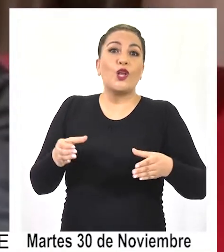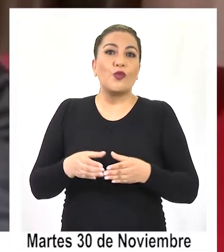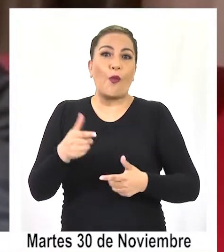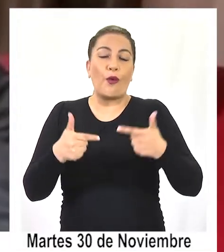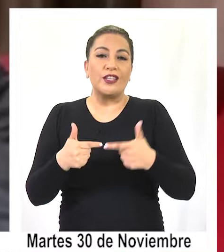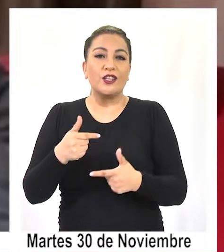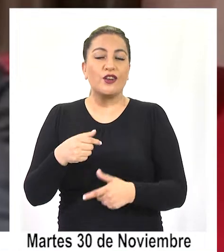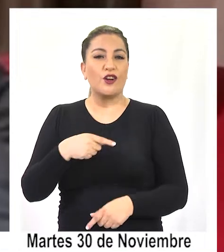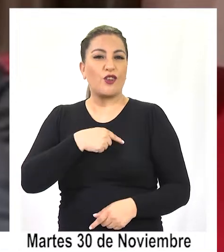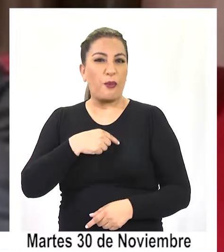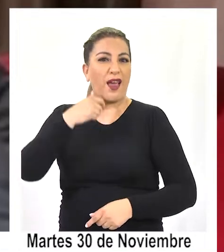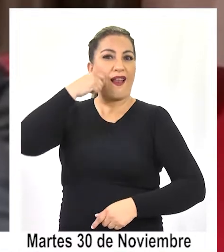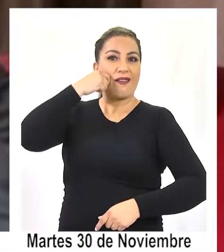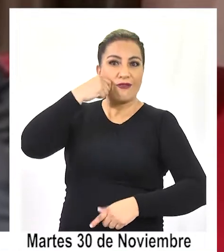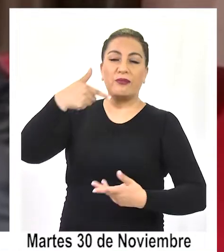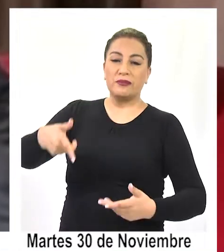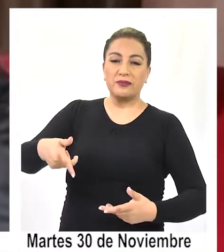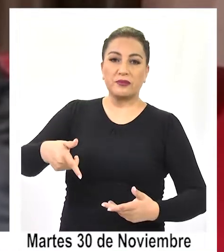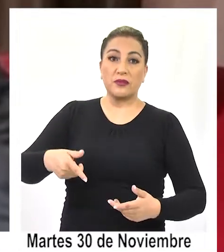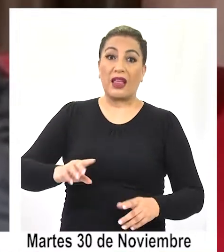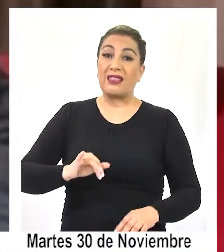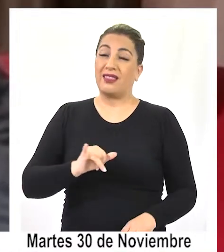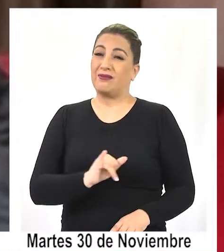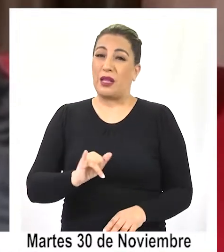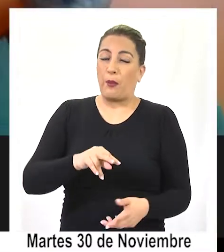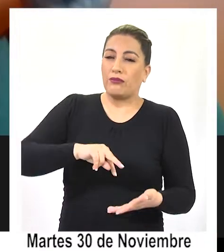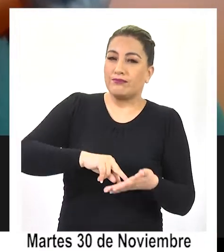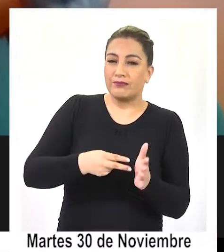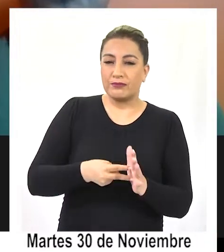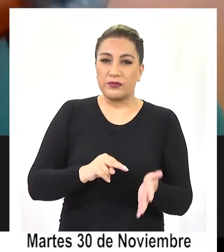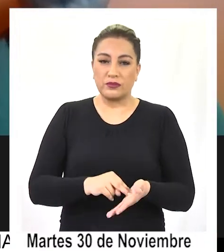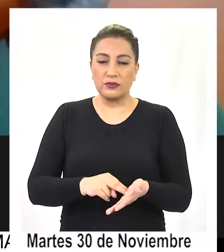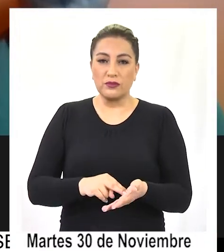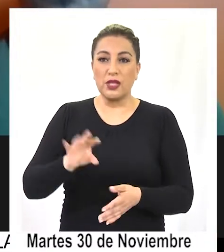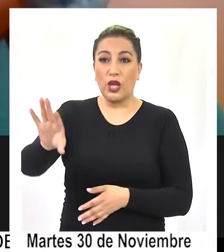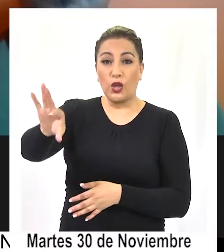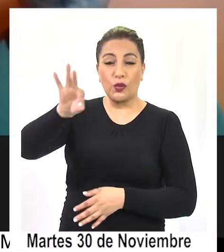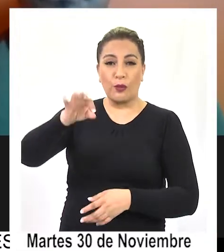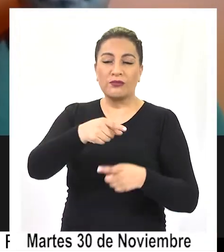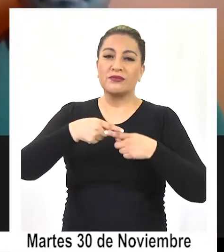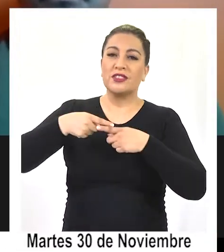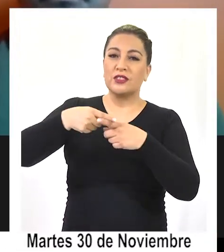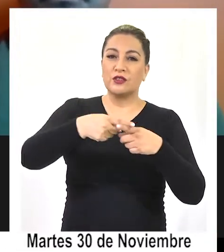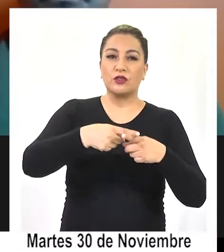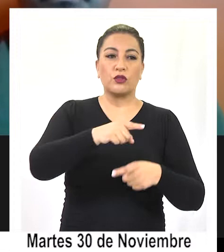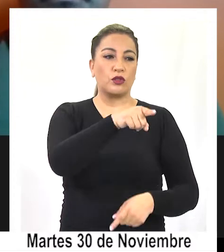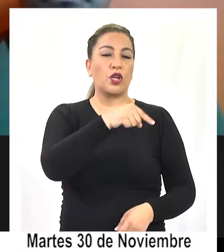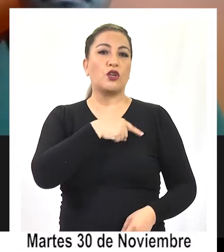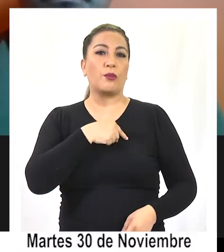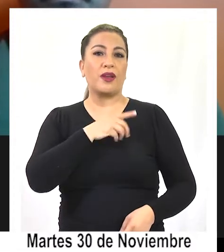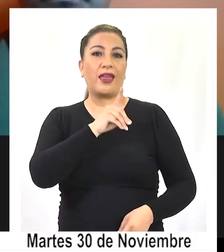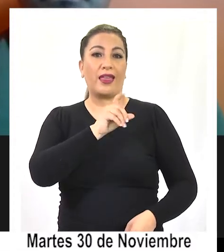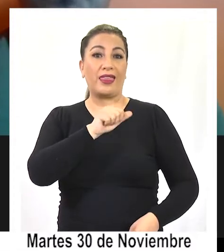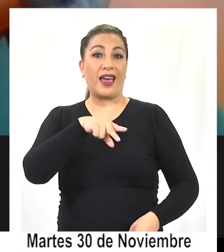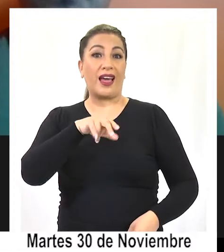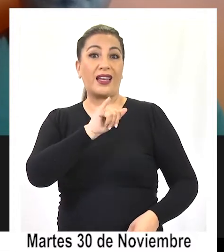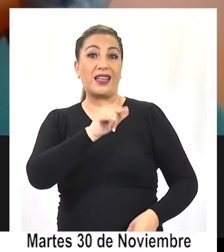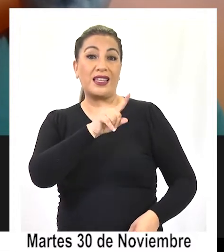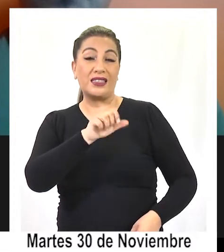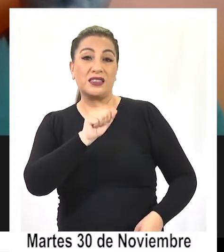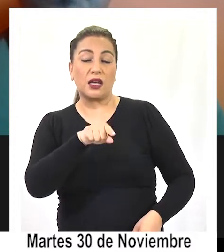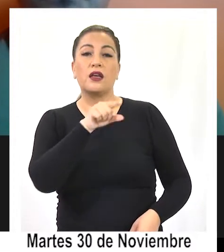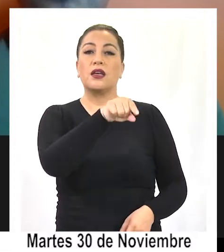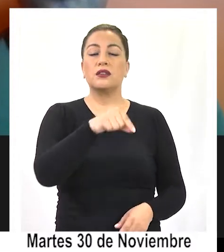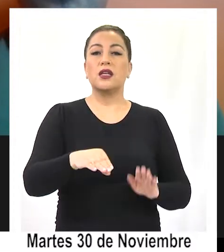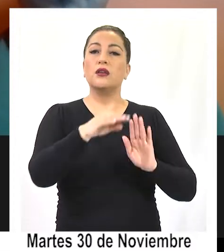Gente podría perjudicar a la ahora diputada electa por el Partido Socialista Dani Sastudillo, quien fue